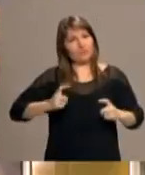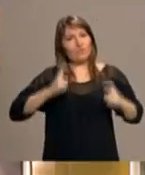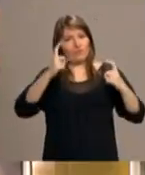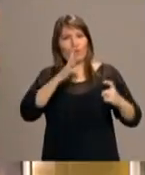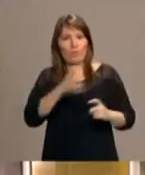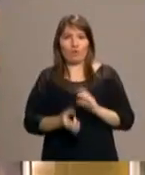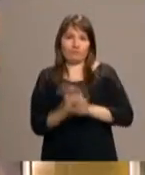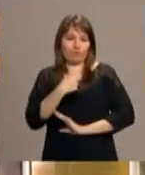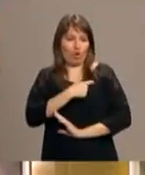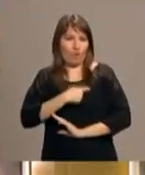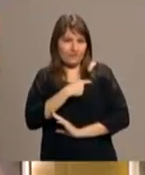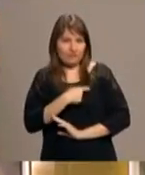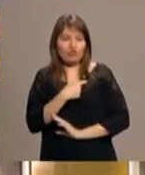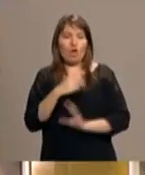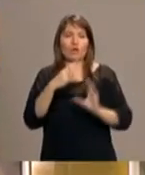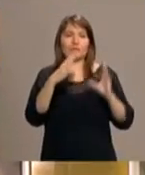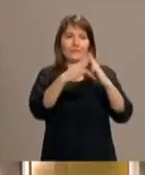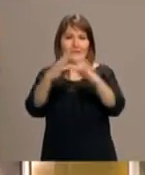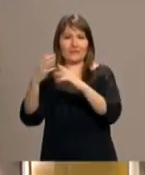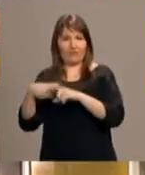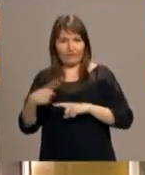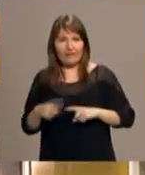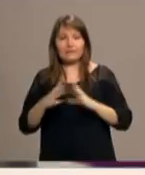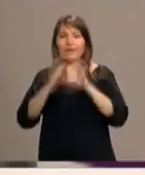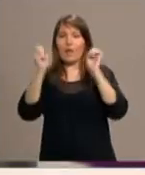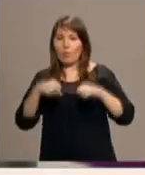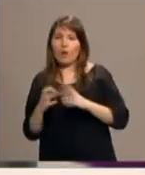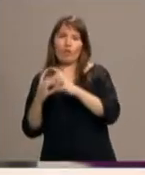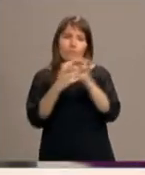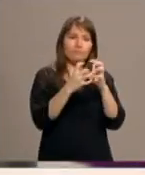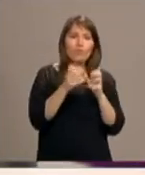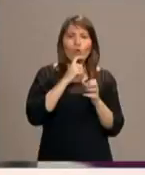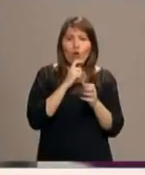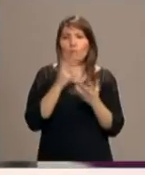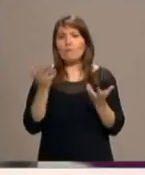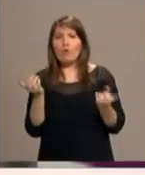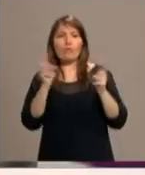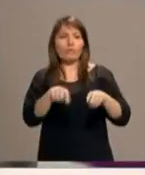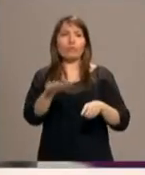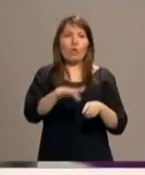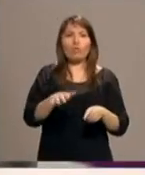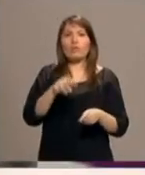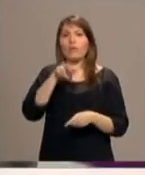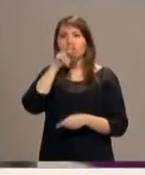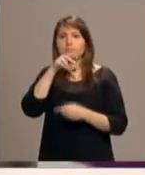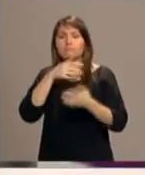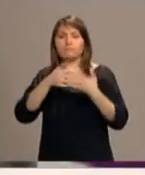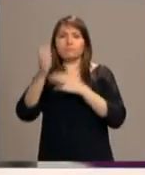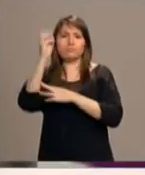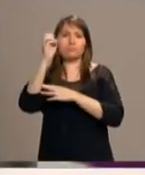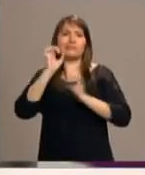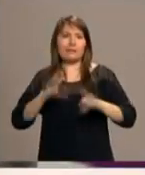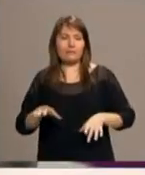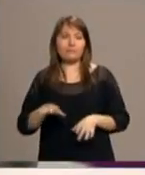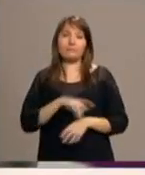comisión de varias iglesias y acordar los actos y cómo los vamos a celebrar, quién los va a presidir. Y otra cosa es el